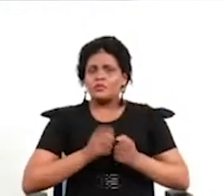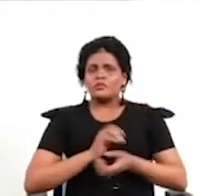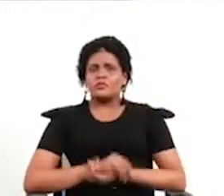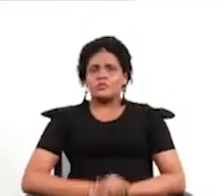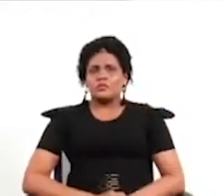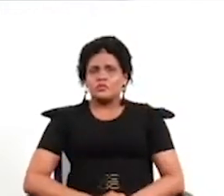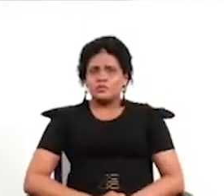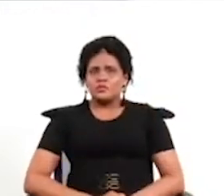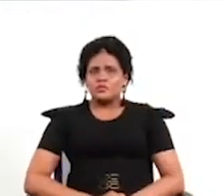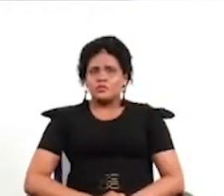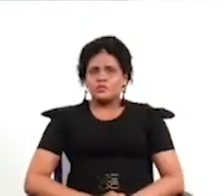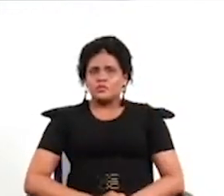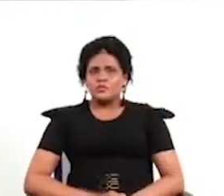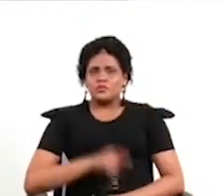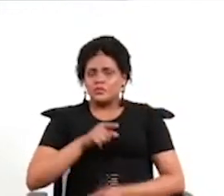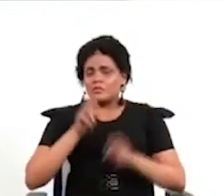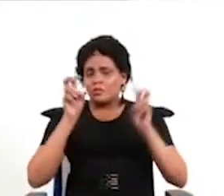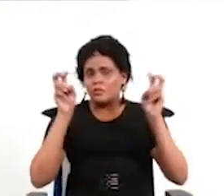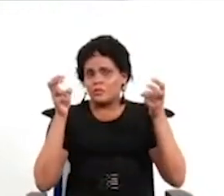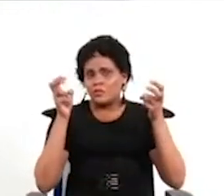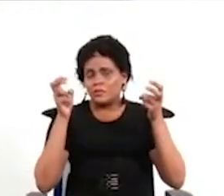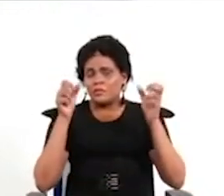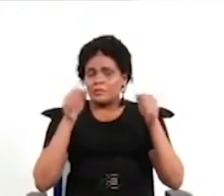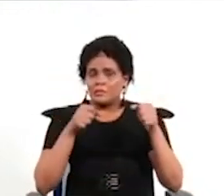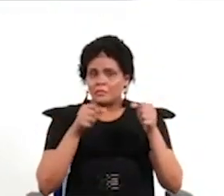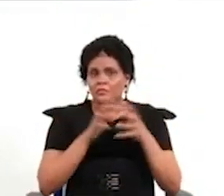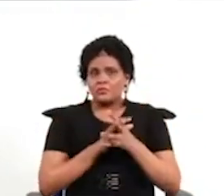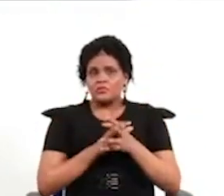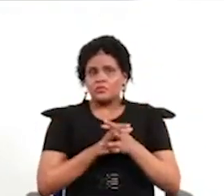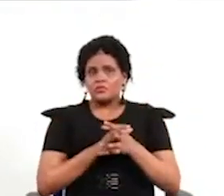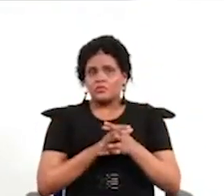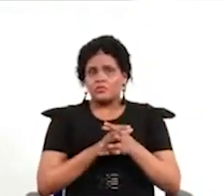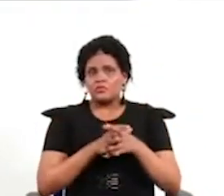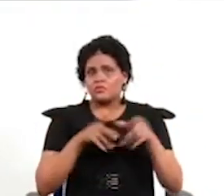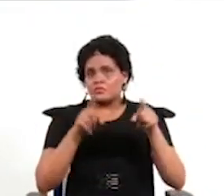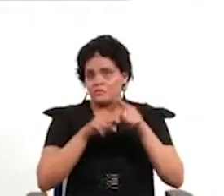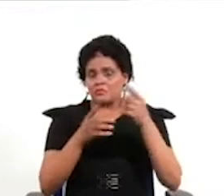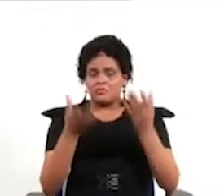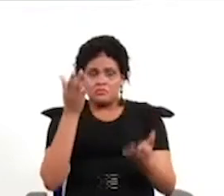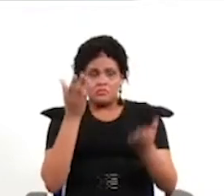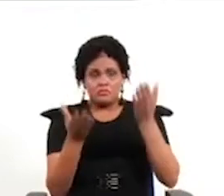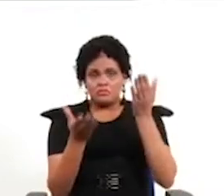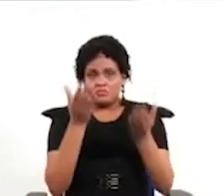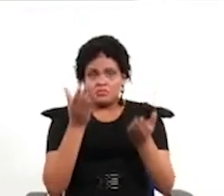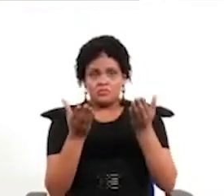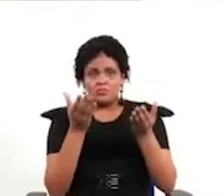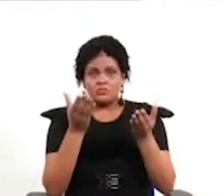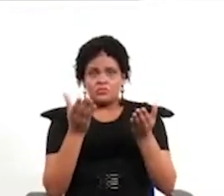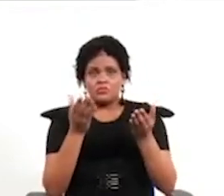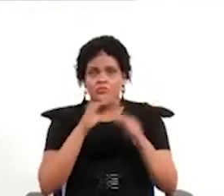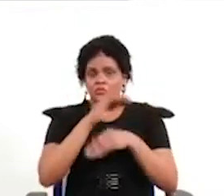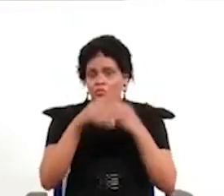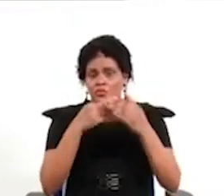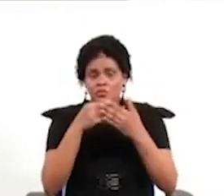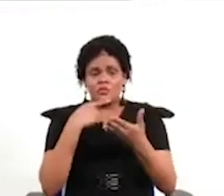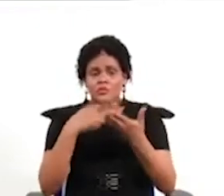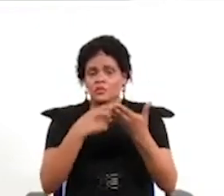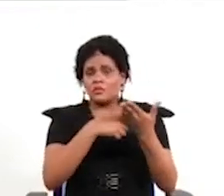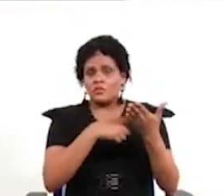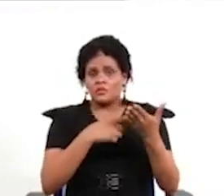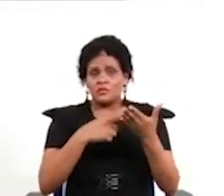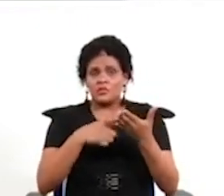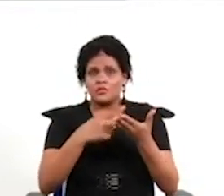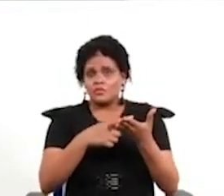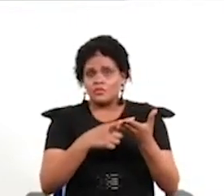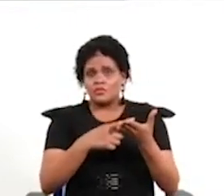de manera fragmentaria digamos pero elevando también la complejidad de toda la discusión pública en el